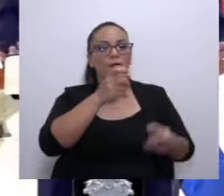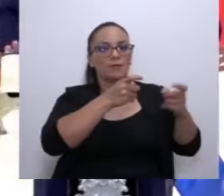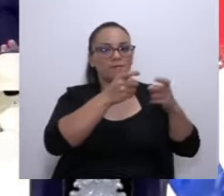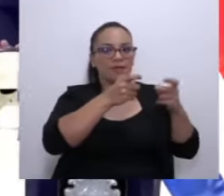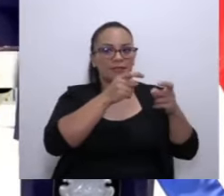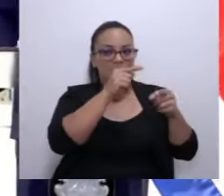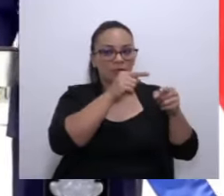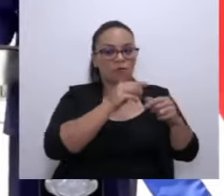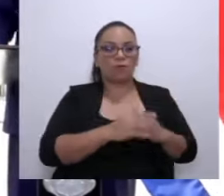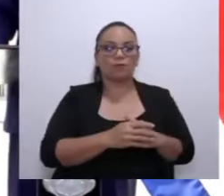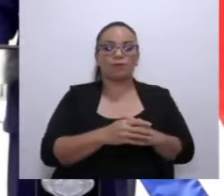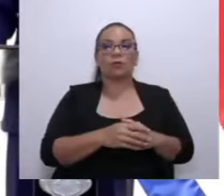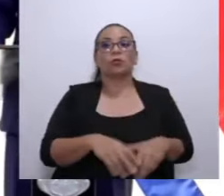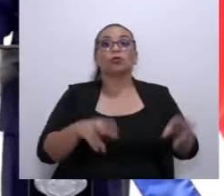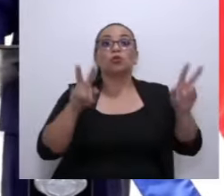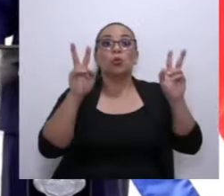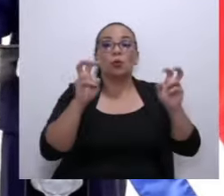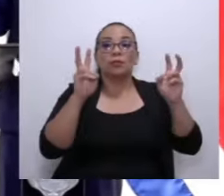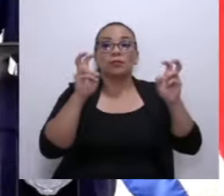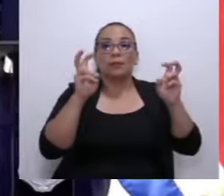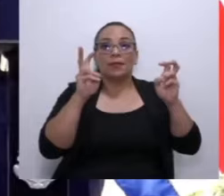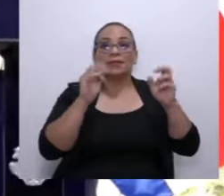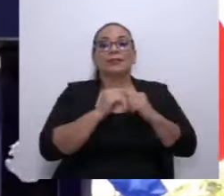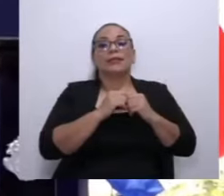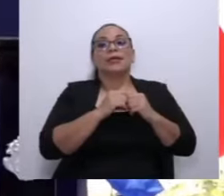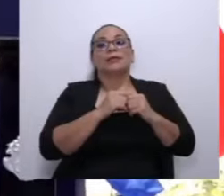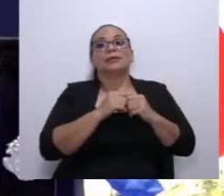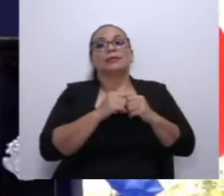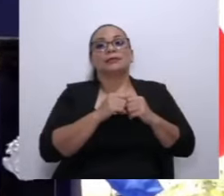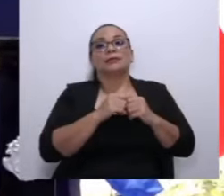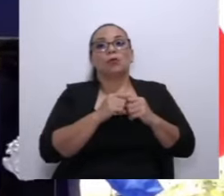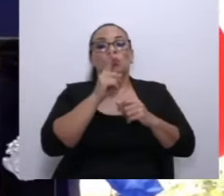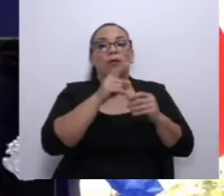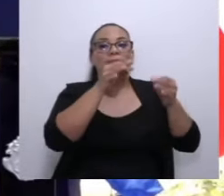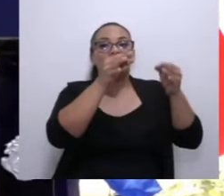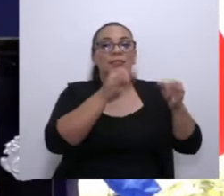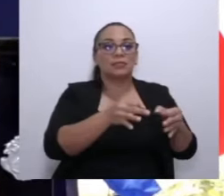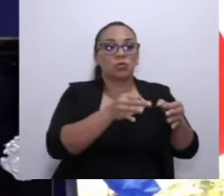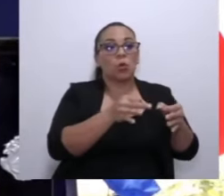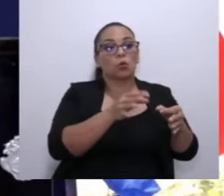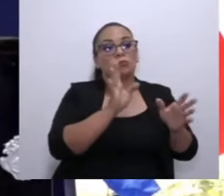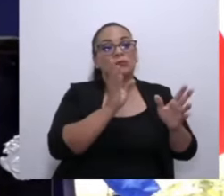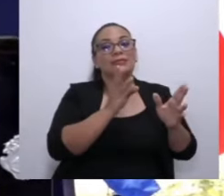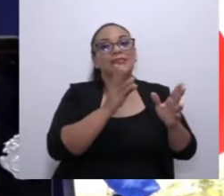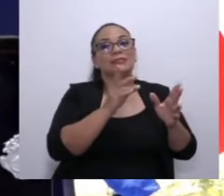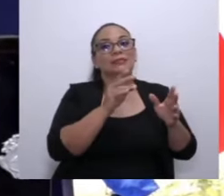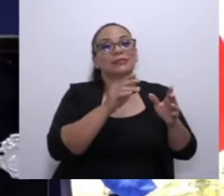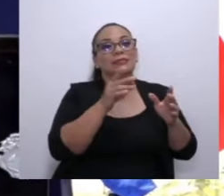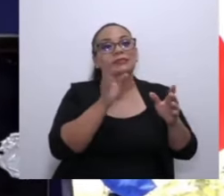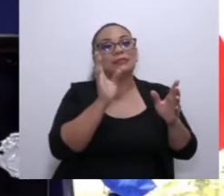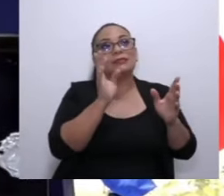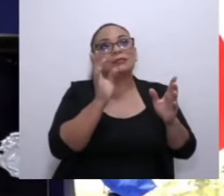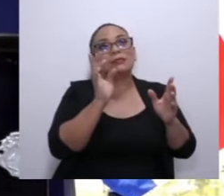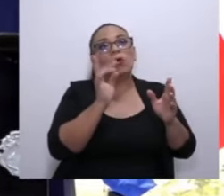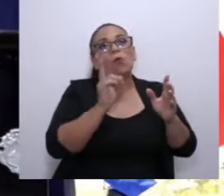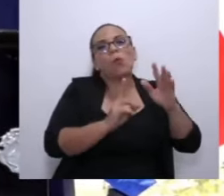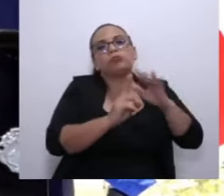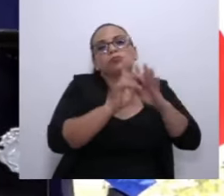Aparentemente se filtró una decisión. A mí no me ha sido notificada. volvemos a lo mismo.